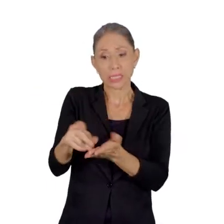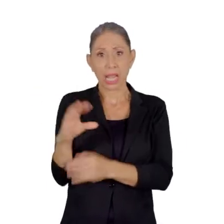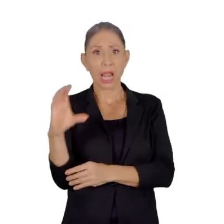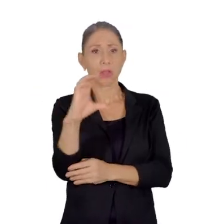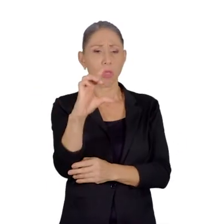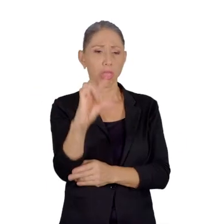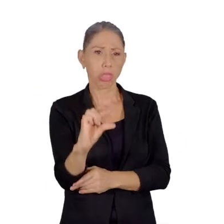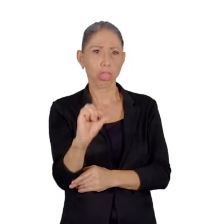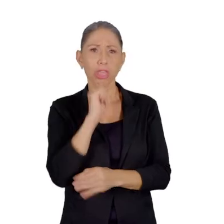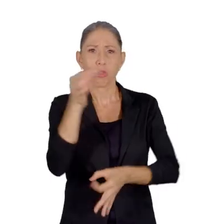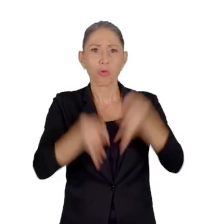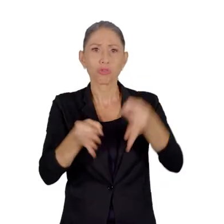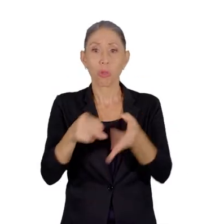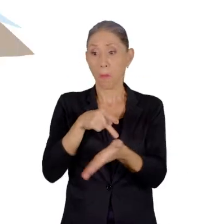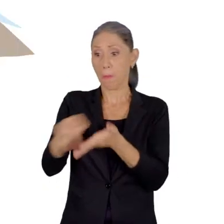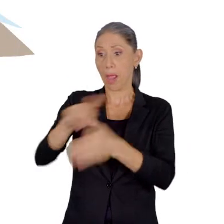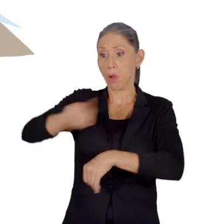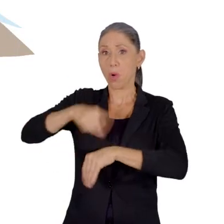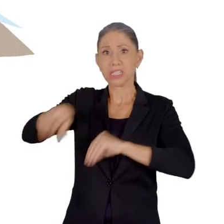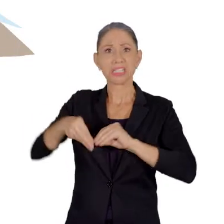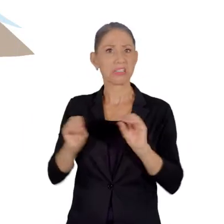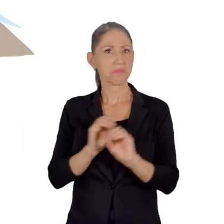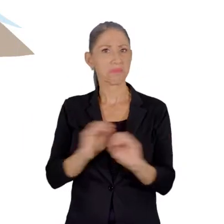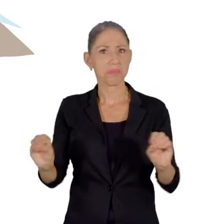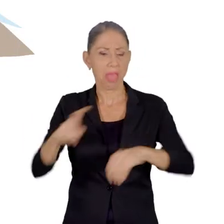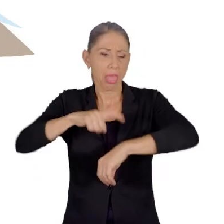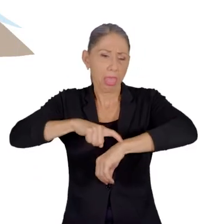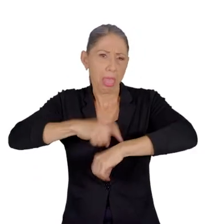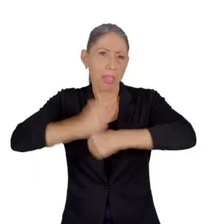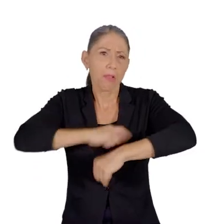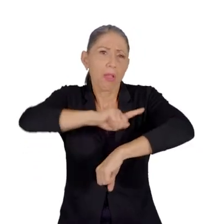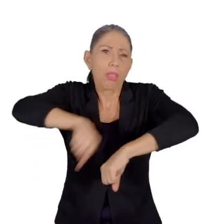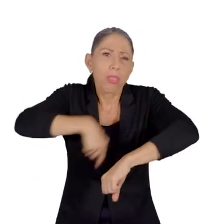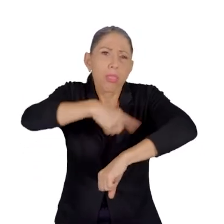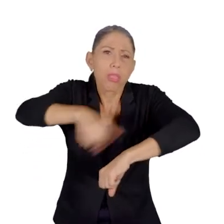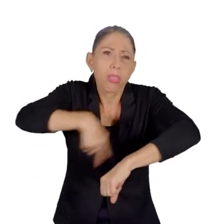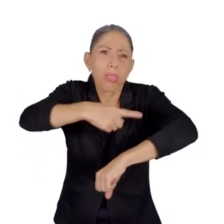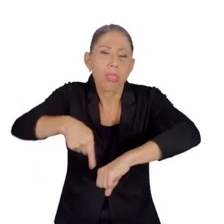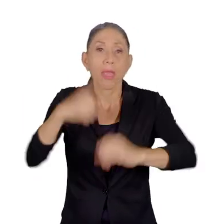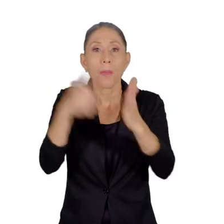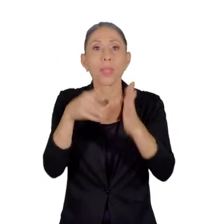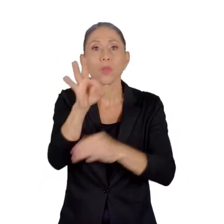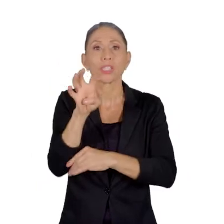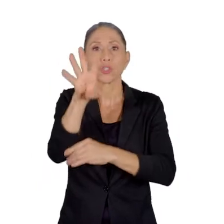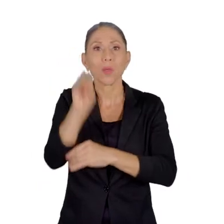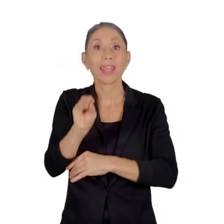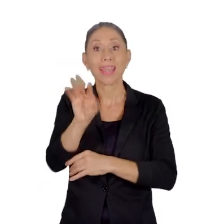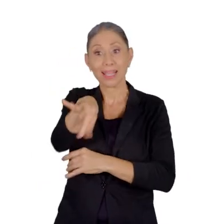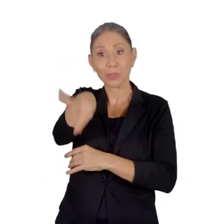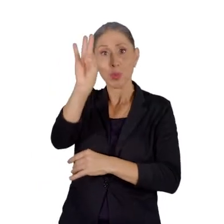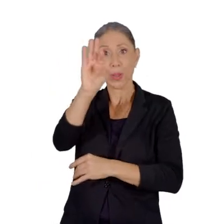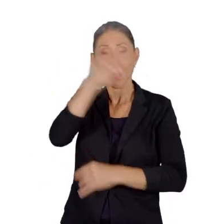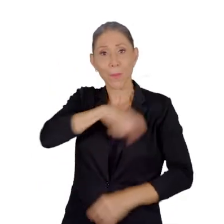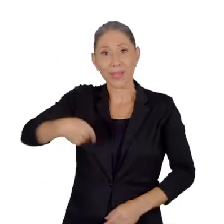injusto, sin pago de horas extras y con largas jornadas. En 1940 fue elegido presidente de